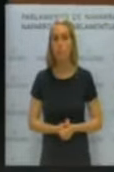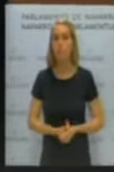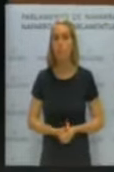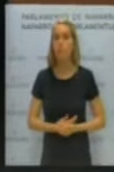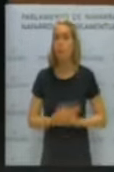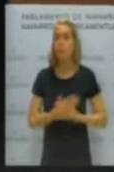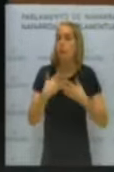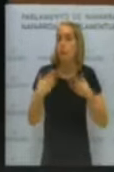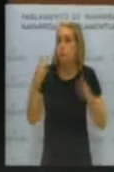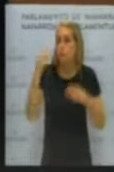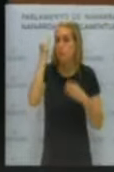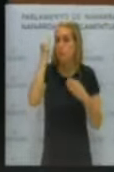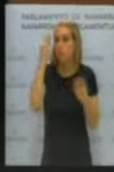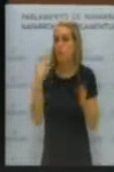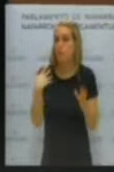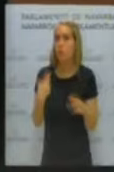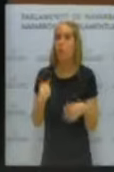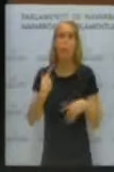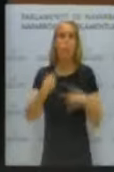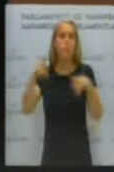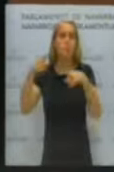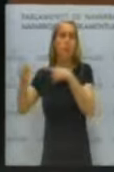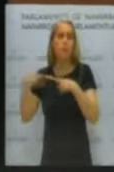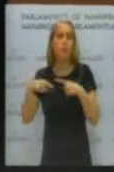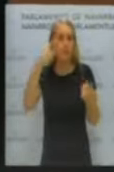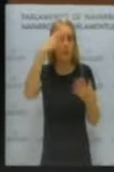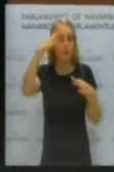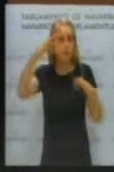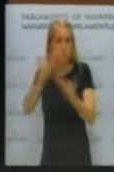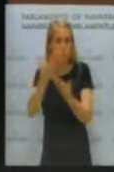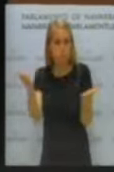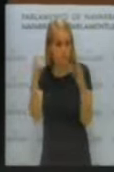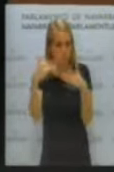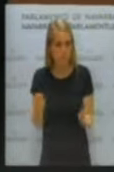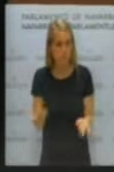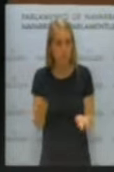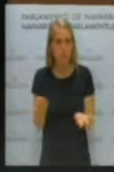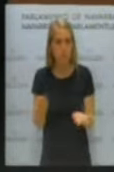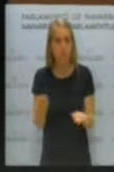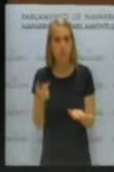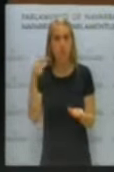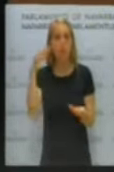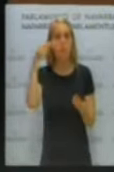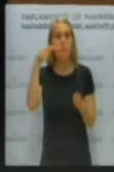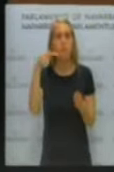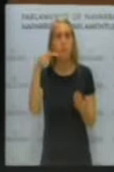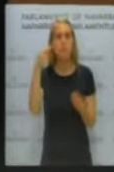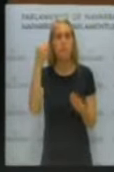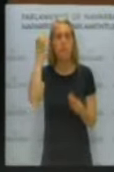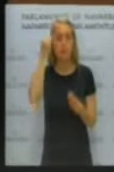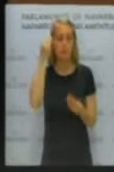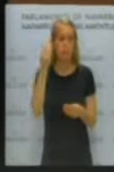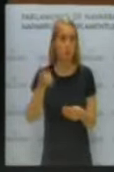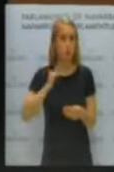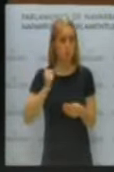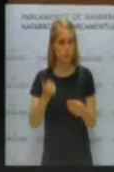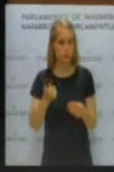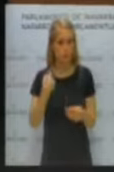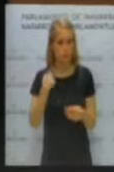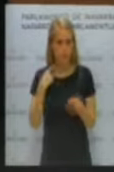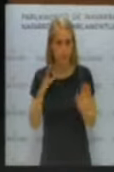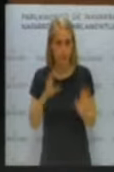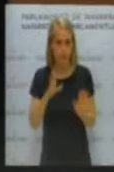es otra puerta abierta a la arbitrariedad. Y sin embargo, sí que se perdió una oportunidad al descartar